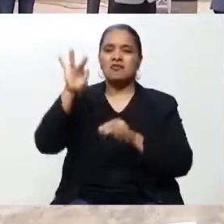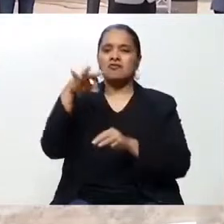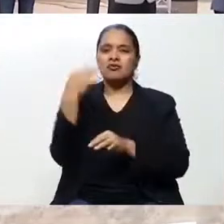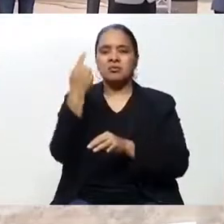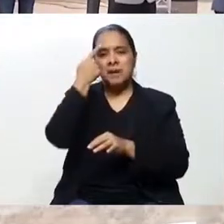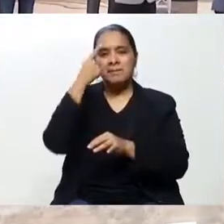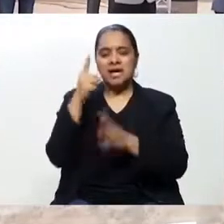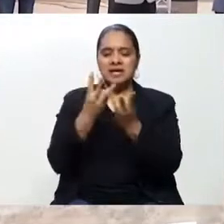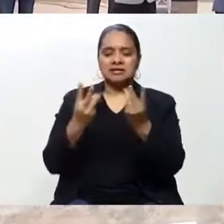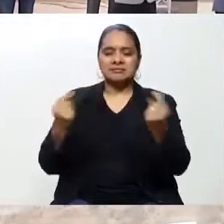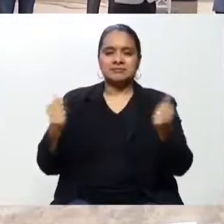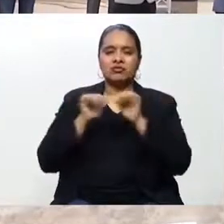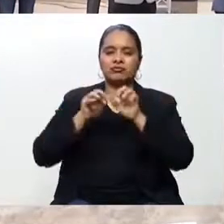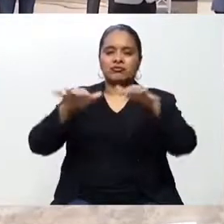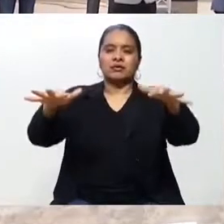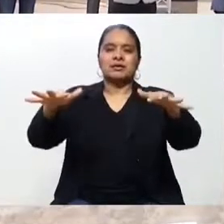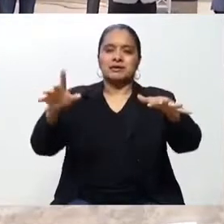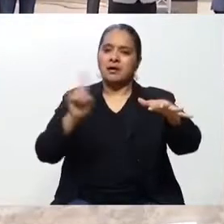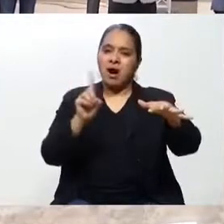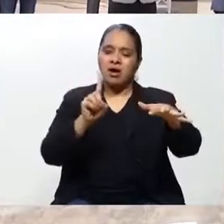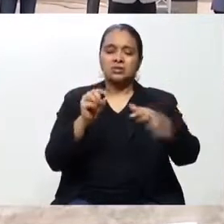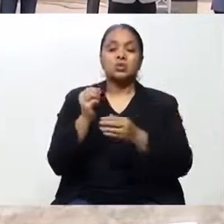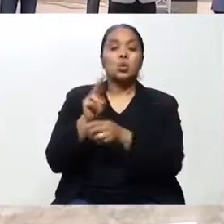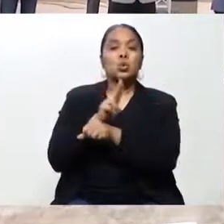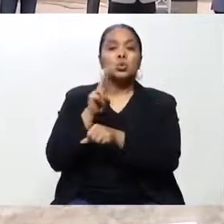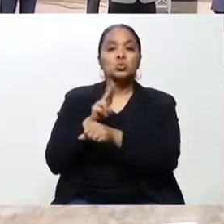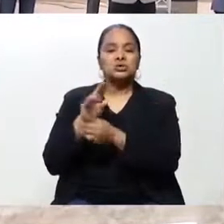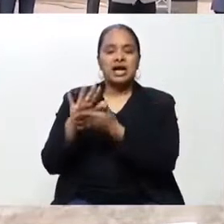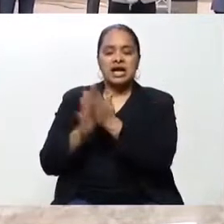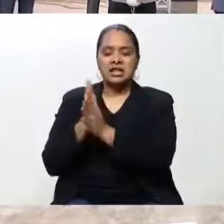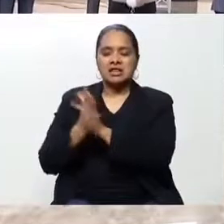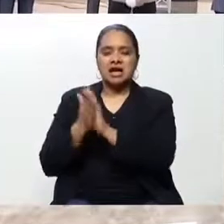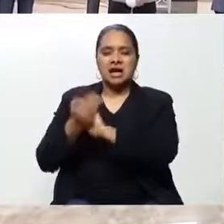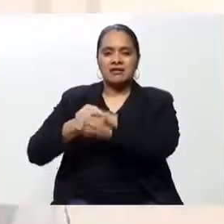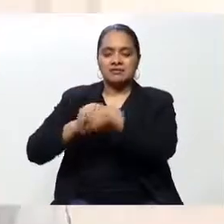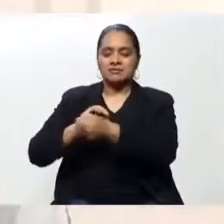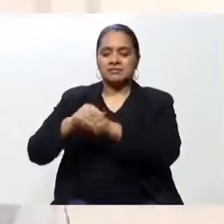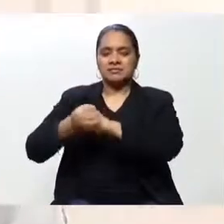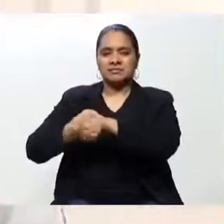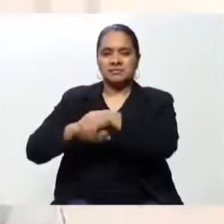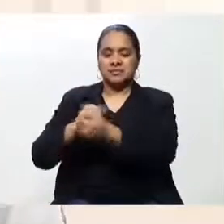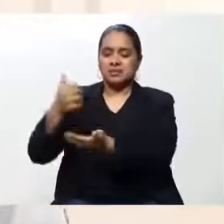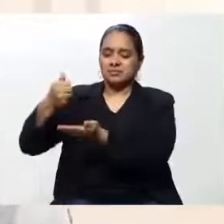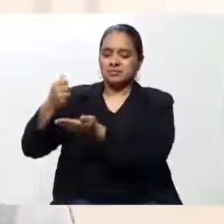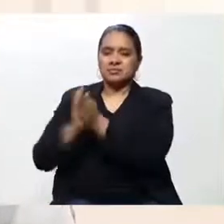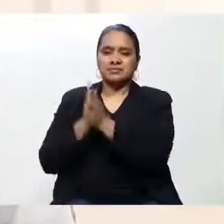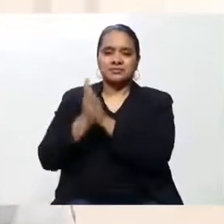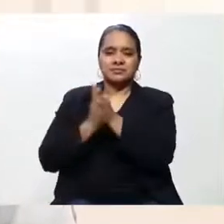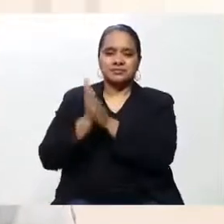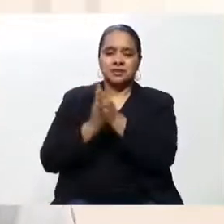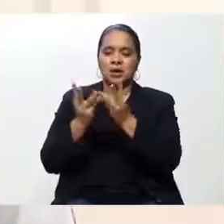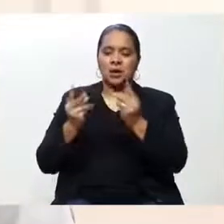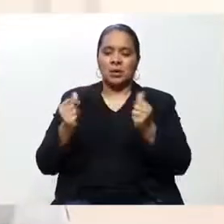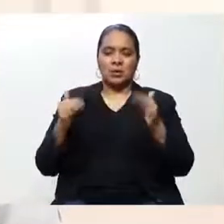esta transmisión. Use jabón, lávese las manos, también el hielo, desinfecte.